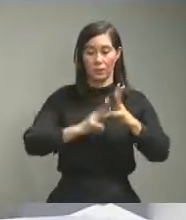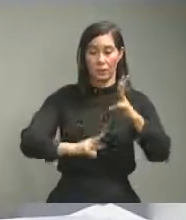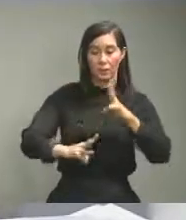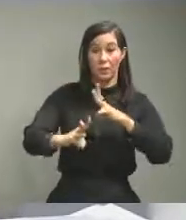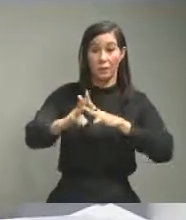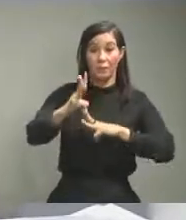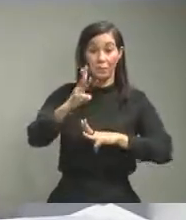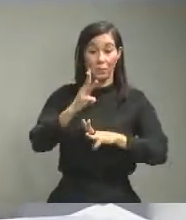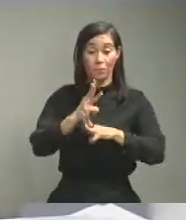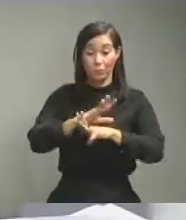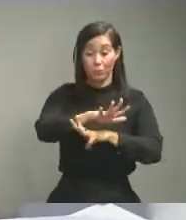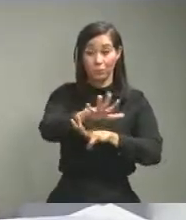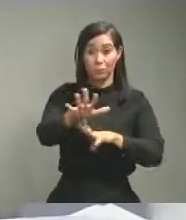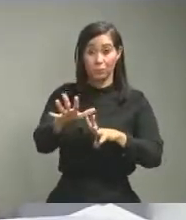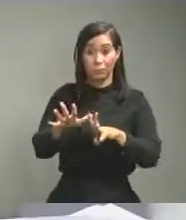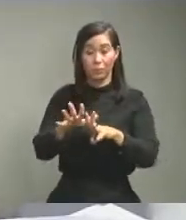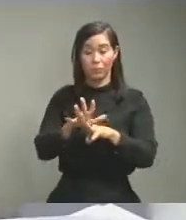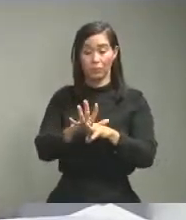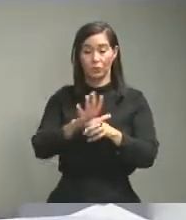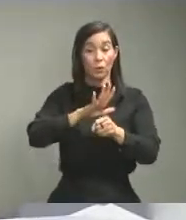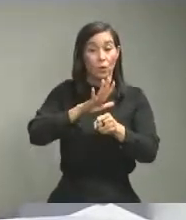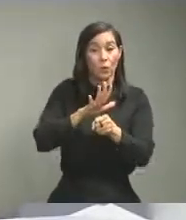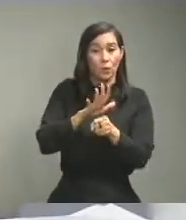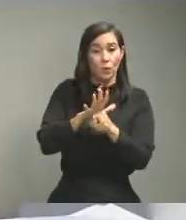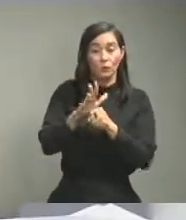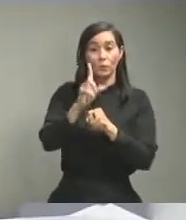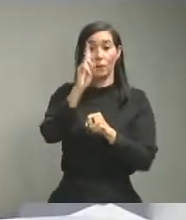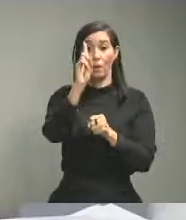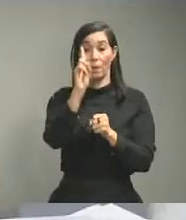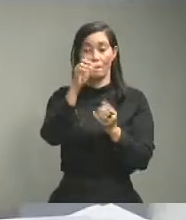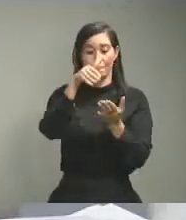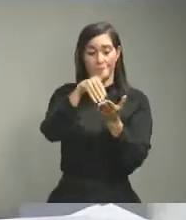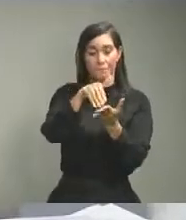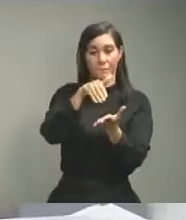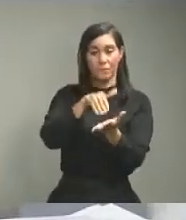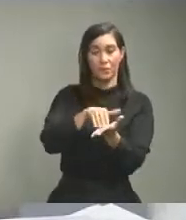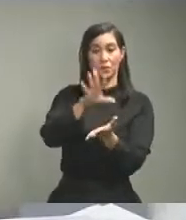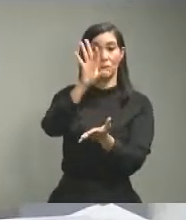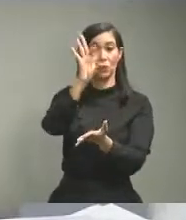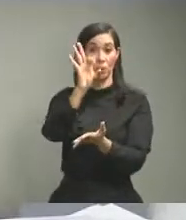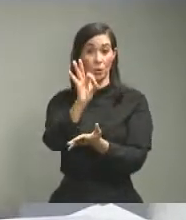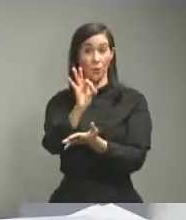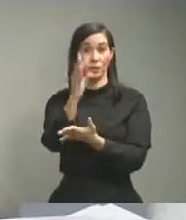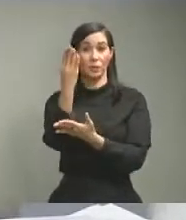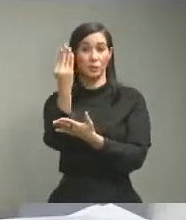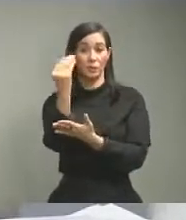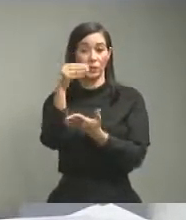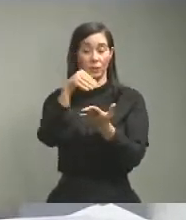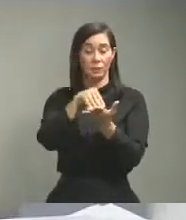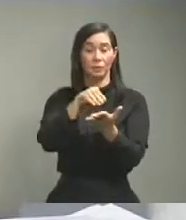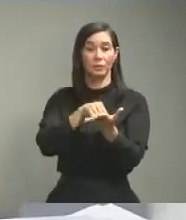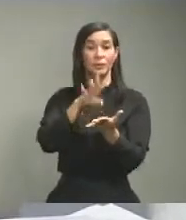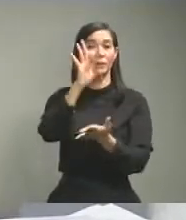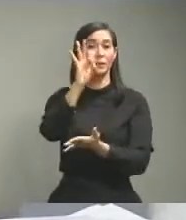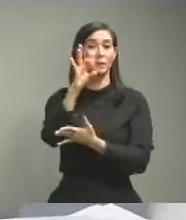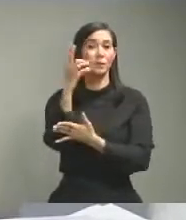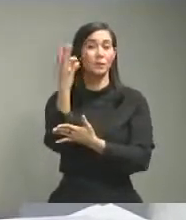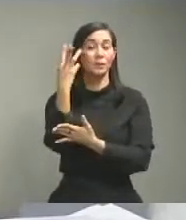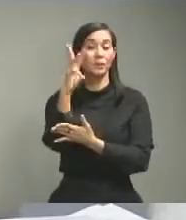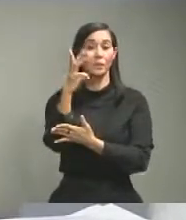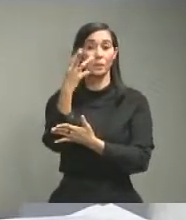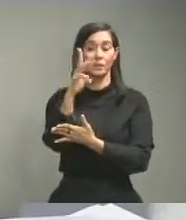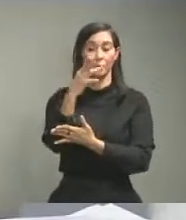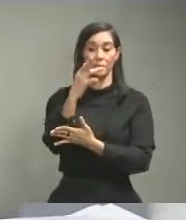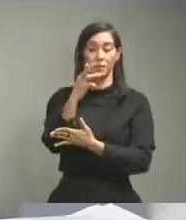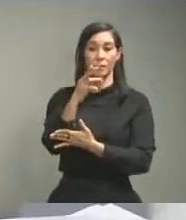reportan un total de 1.914.916 casos